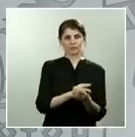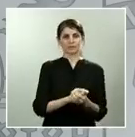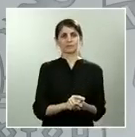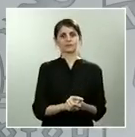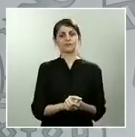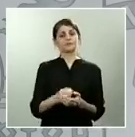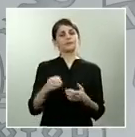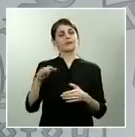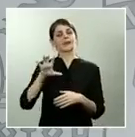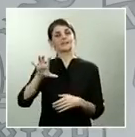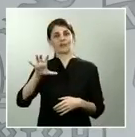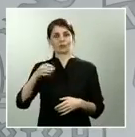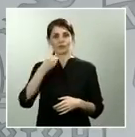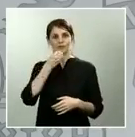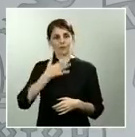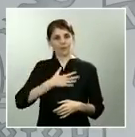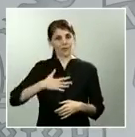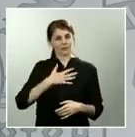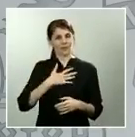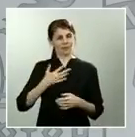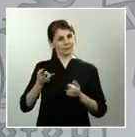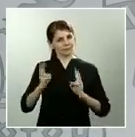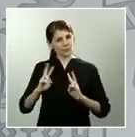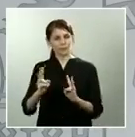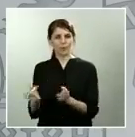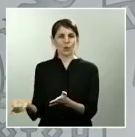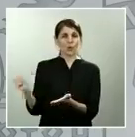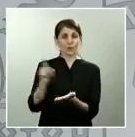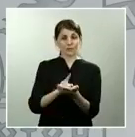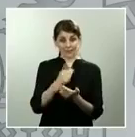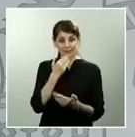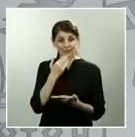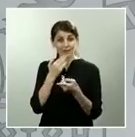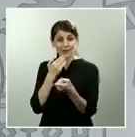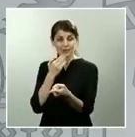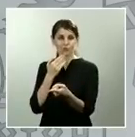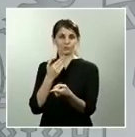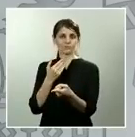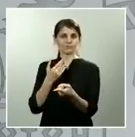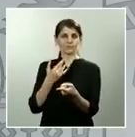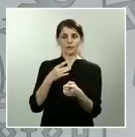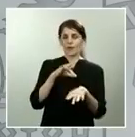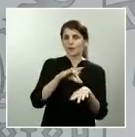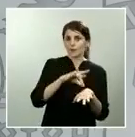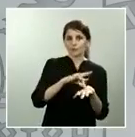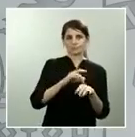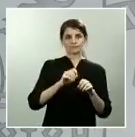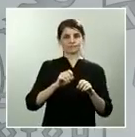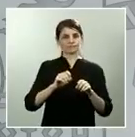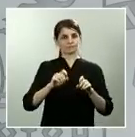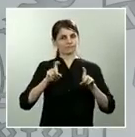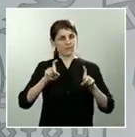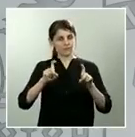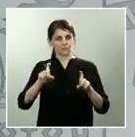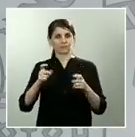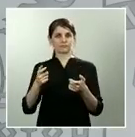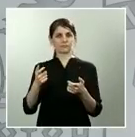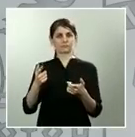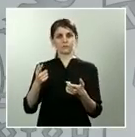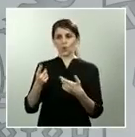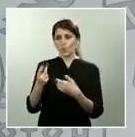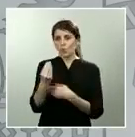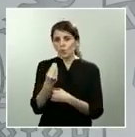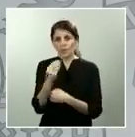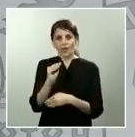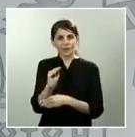lo que nos permite que todos, al menos, ante la enfermedad, ante la educación, ante los cuidados o ante la edad prolongada,